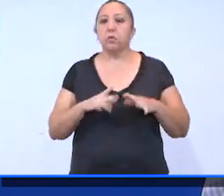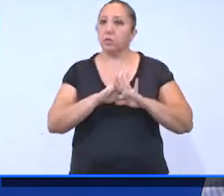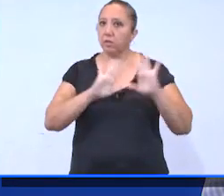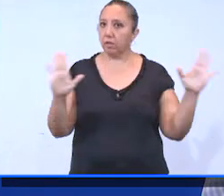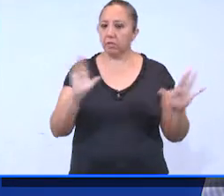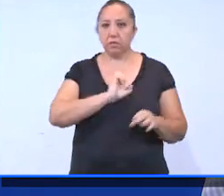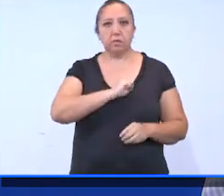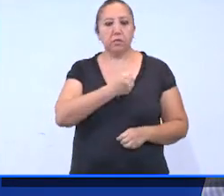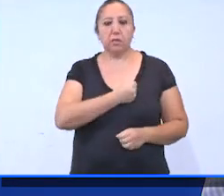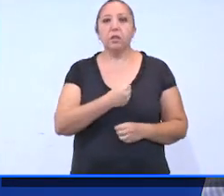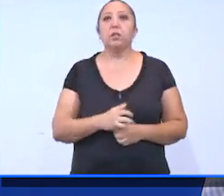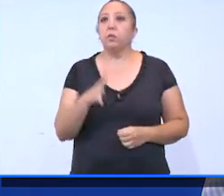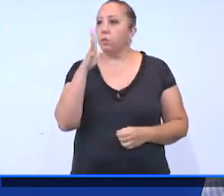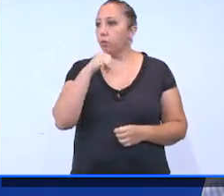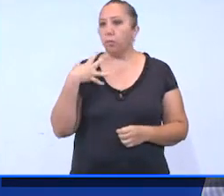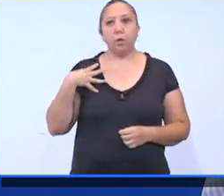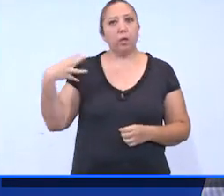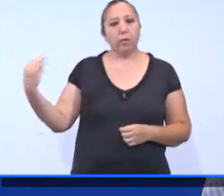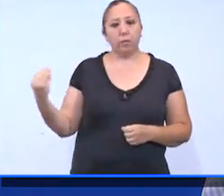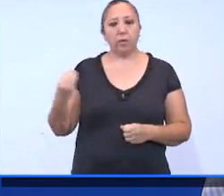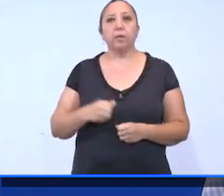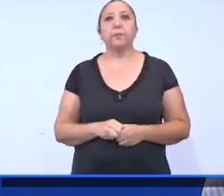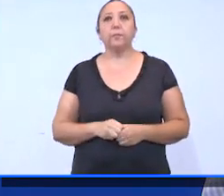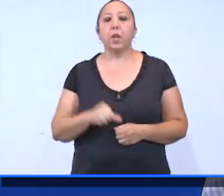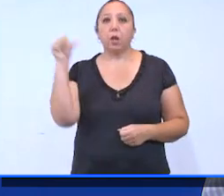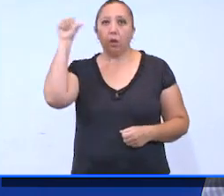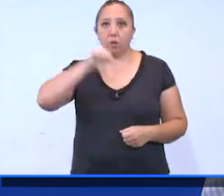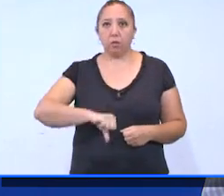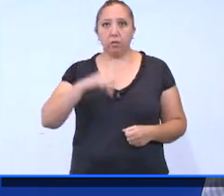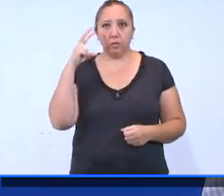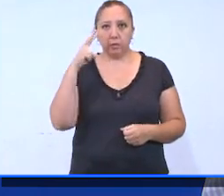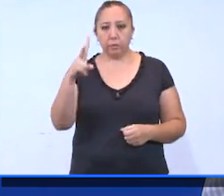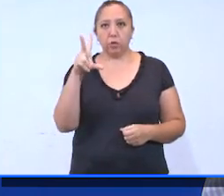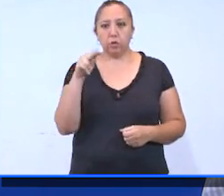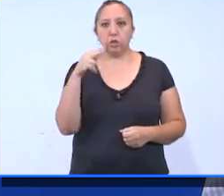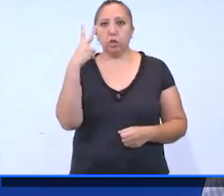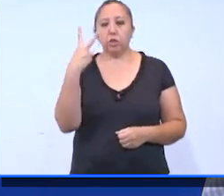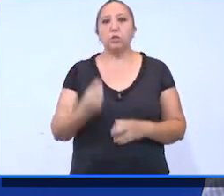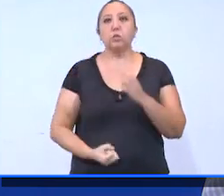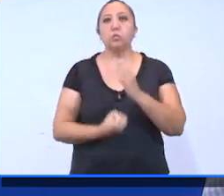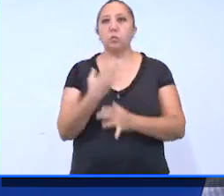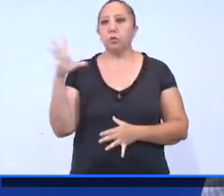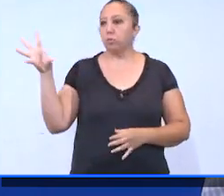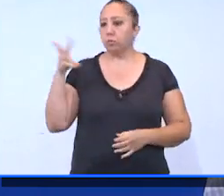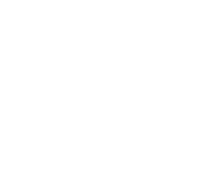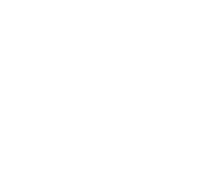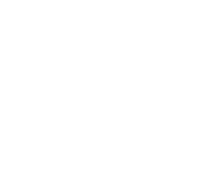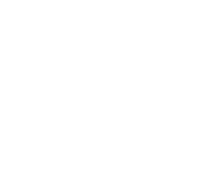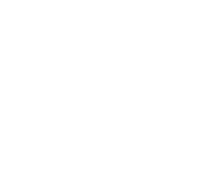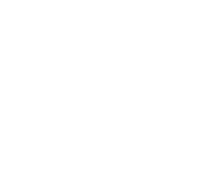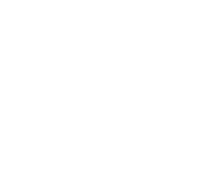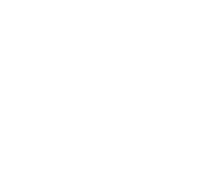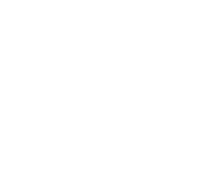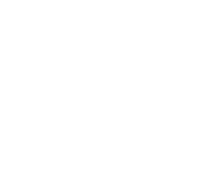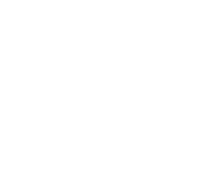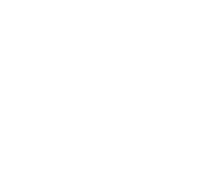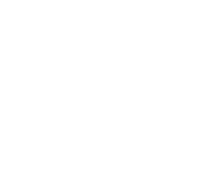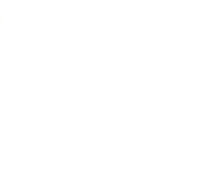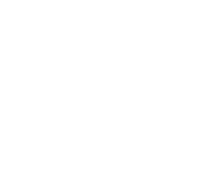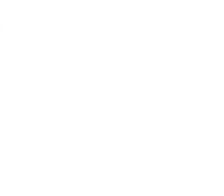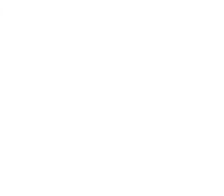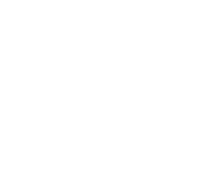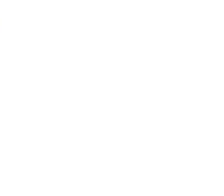recuperaron, no presentan síntomas ni pueden contagiar. Hoy se detectaron 82 nuevos contagios de coronavirus, 64 en Mérida,